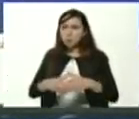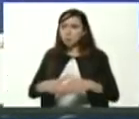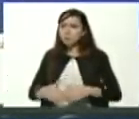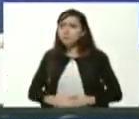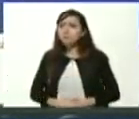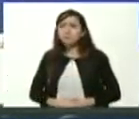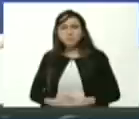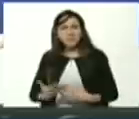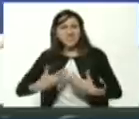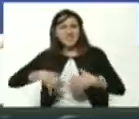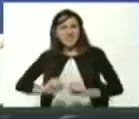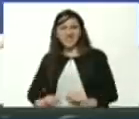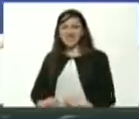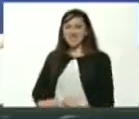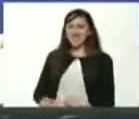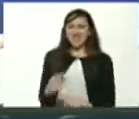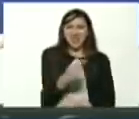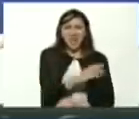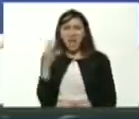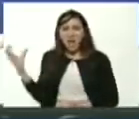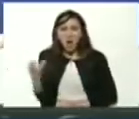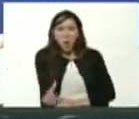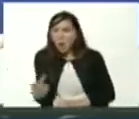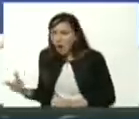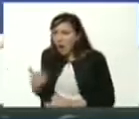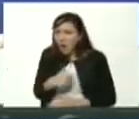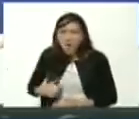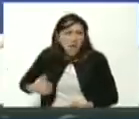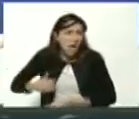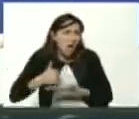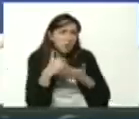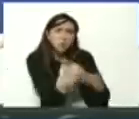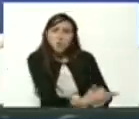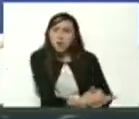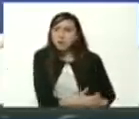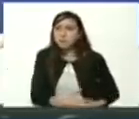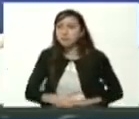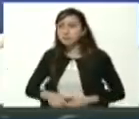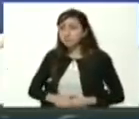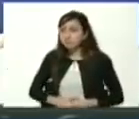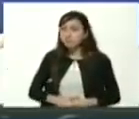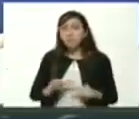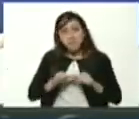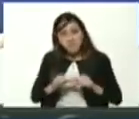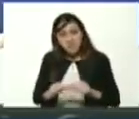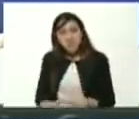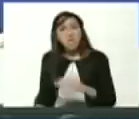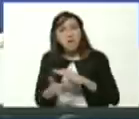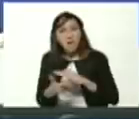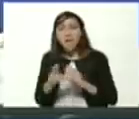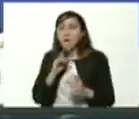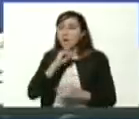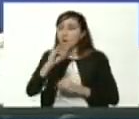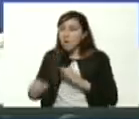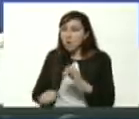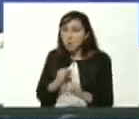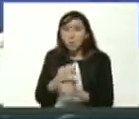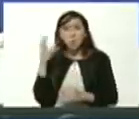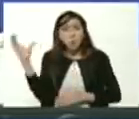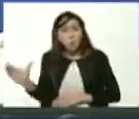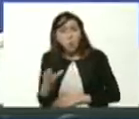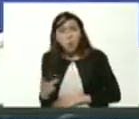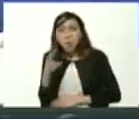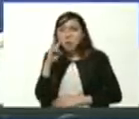reprimida masacrada de Colombia de verdad sigan ustedes en las redes sociales todo lo que pasa en Colombia